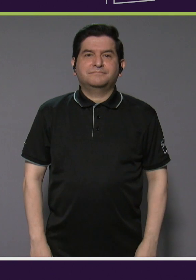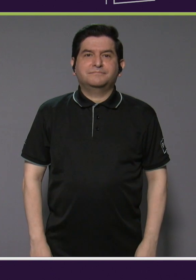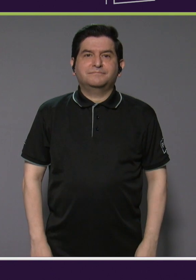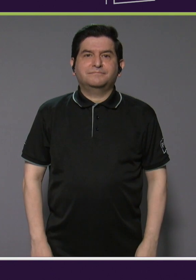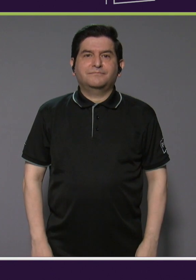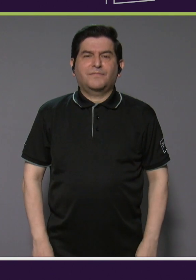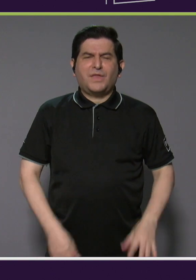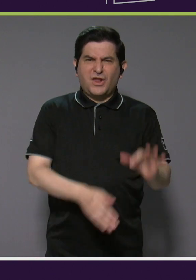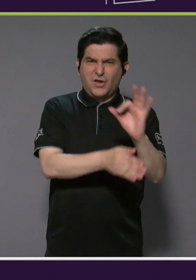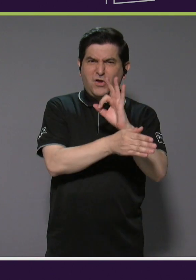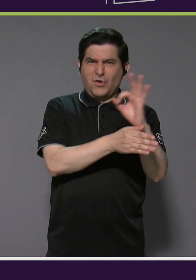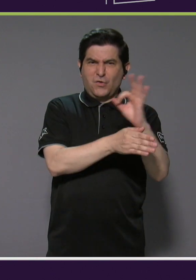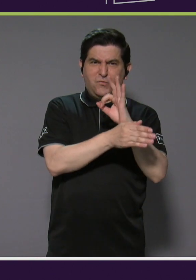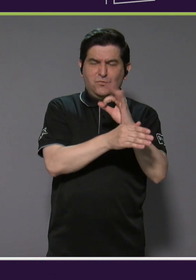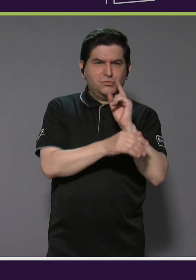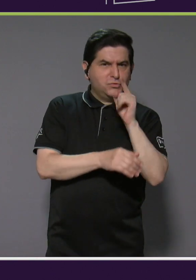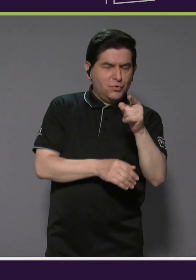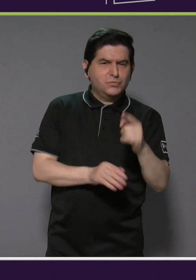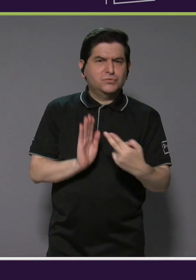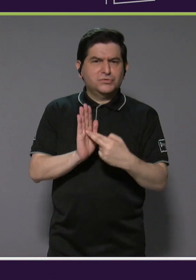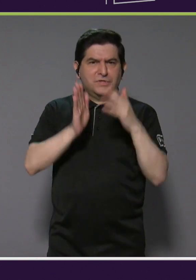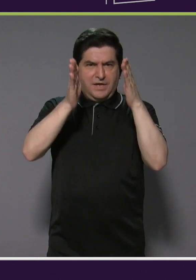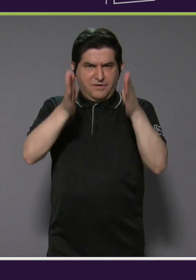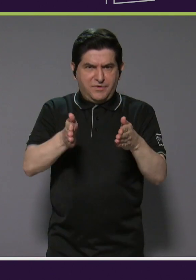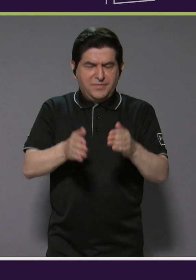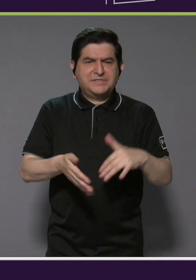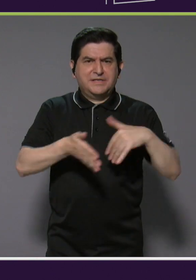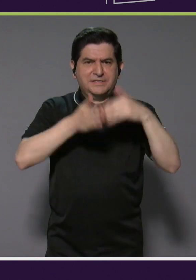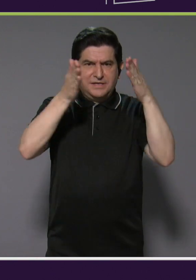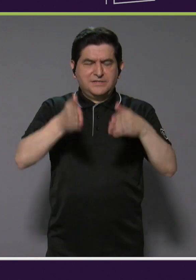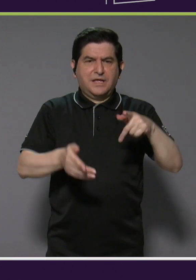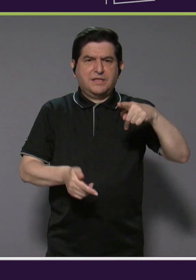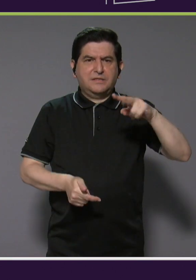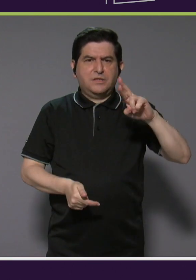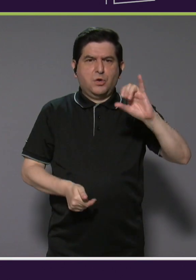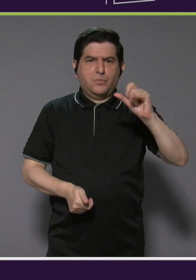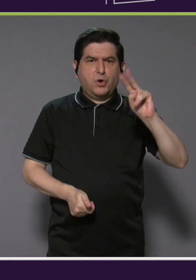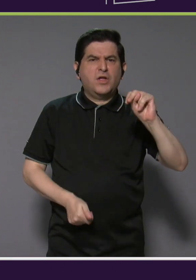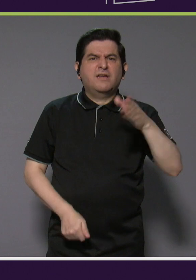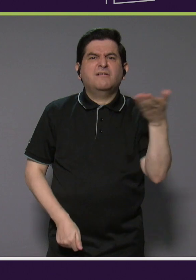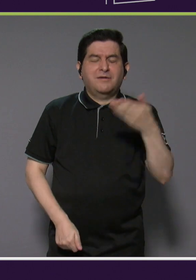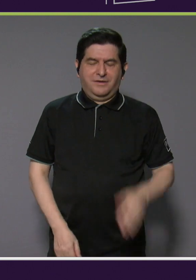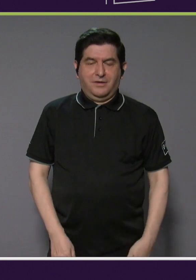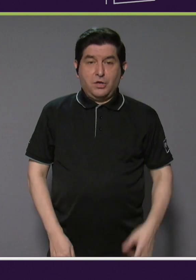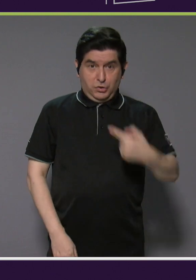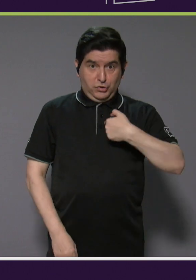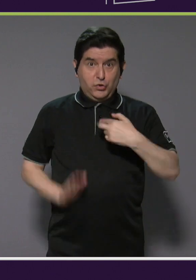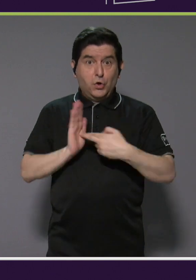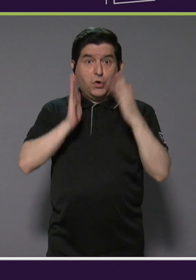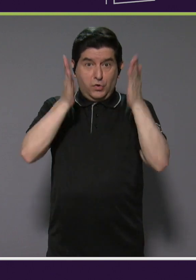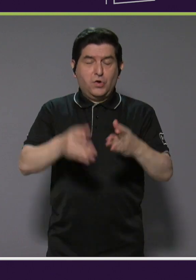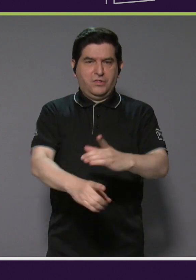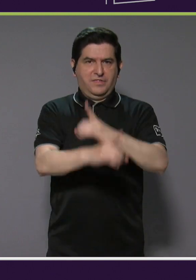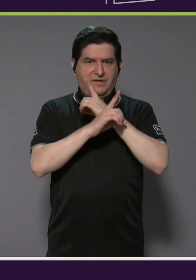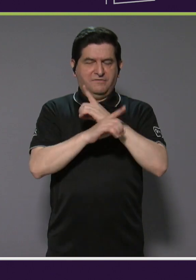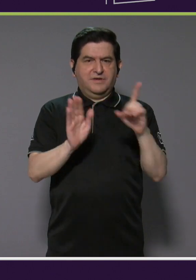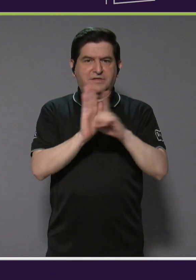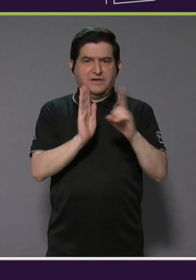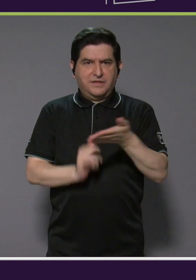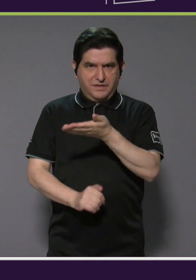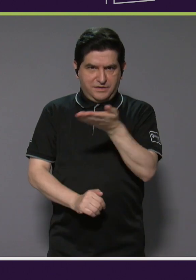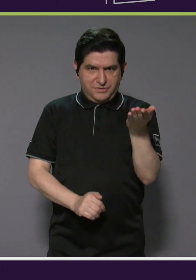¿Qué funciones tienes como representante de estudiantes de PROIN? Como representante, bueno, defender los derechos de